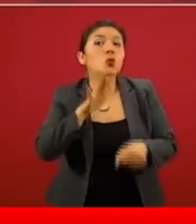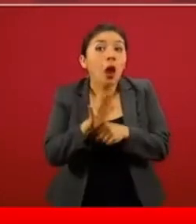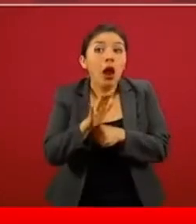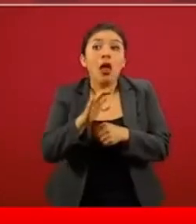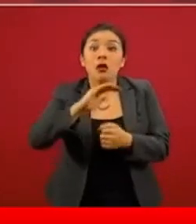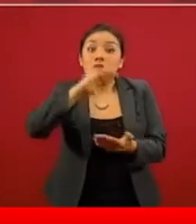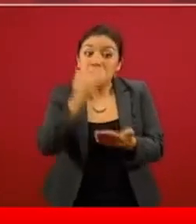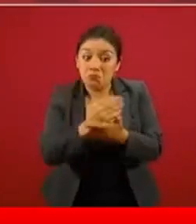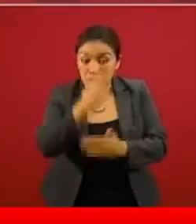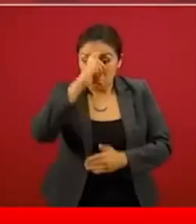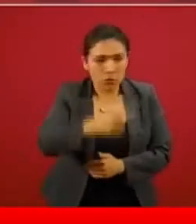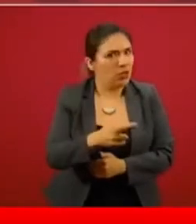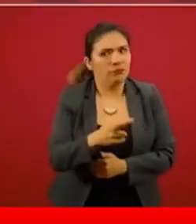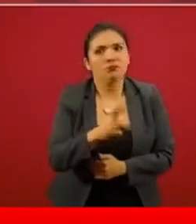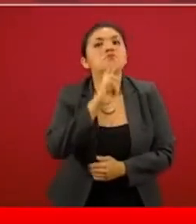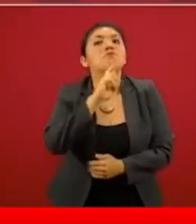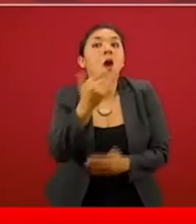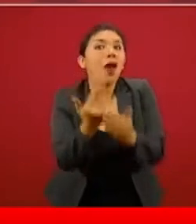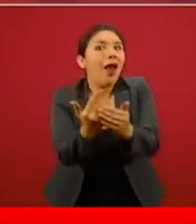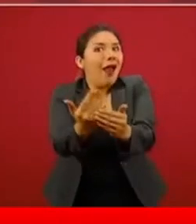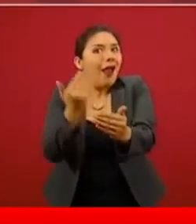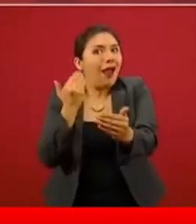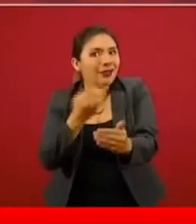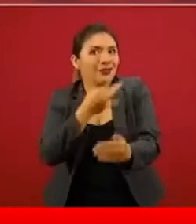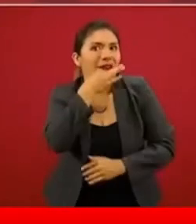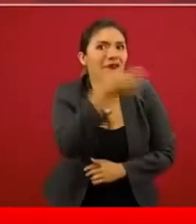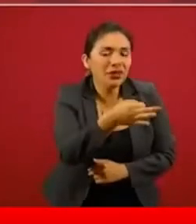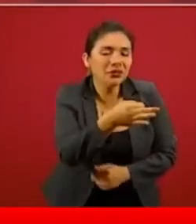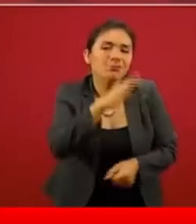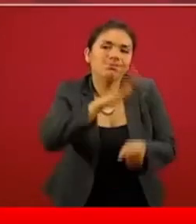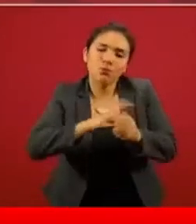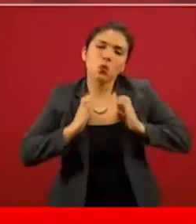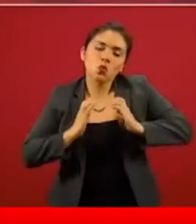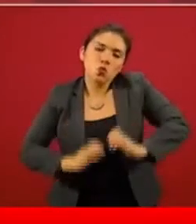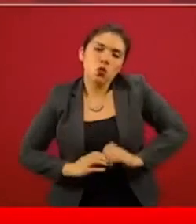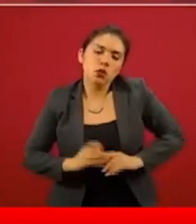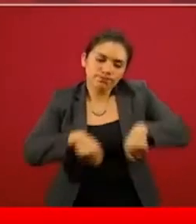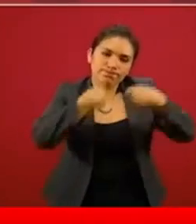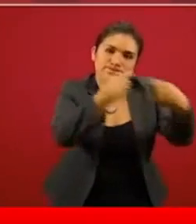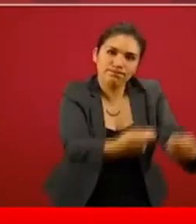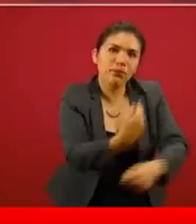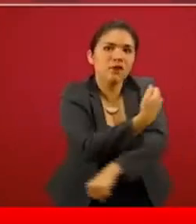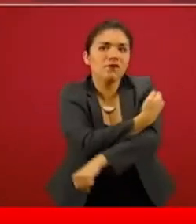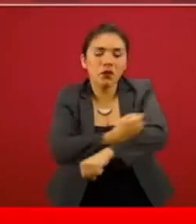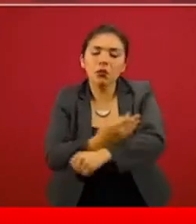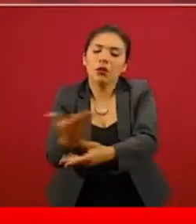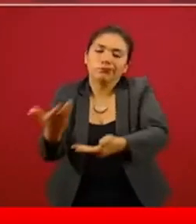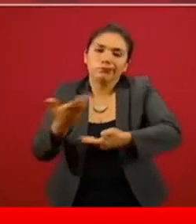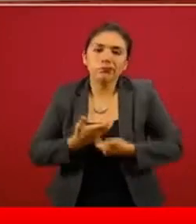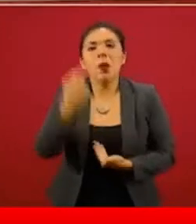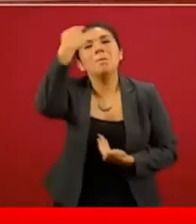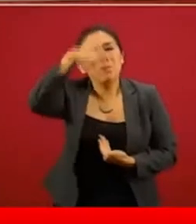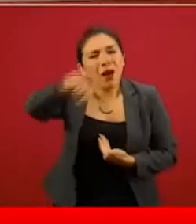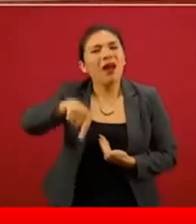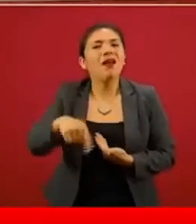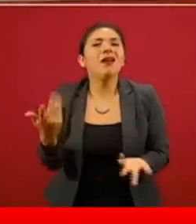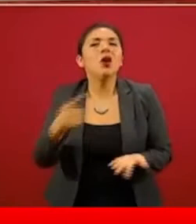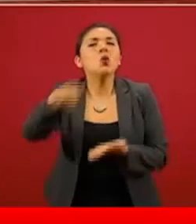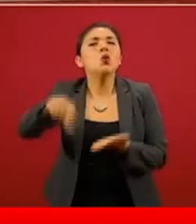restricción, de hecho es deseable que sea pronto para que exista una reducción de